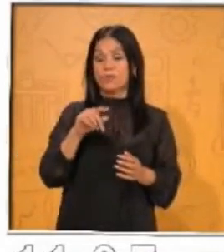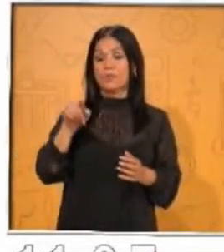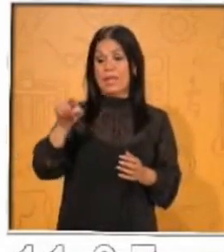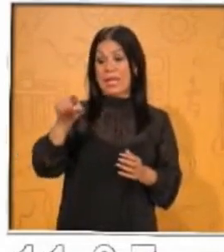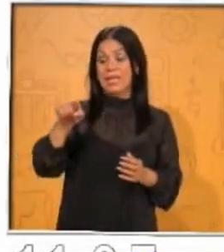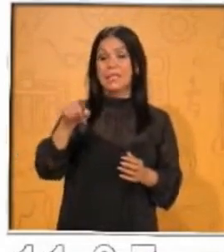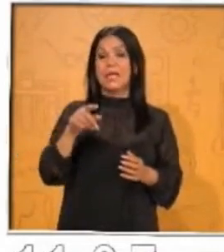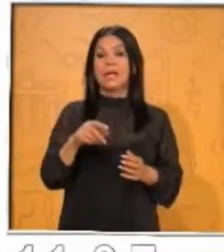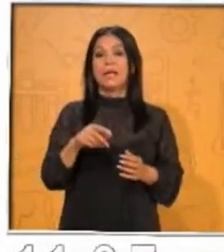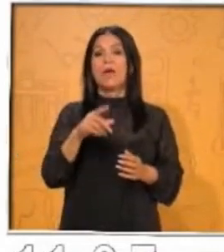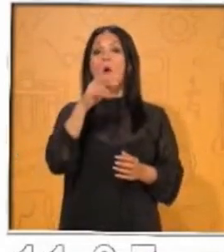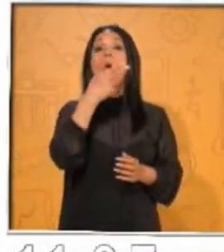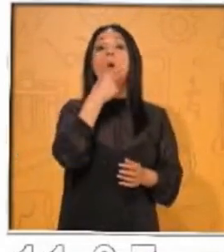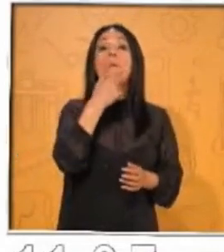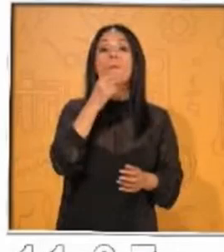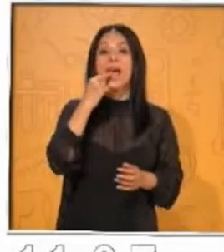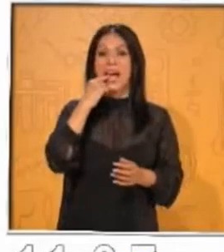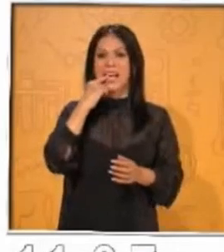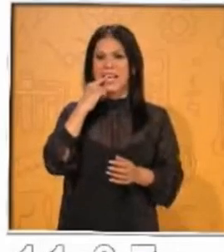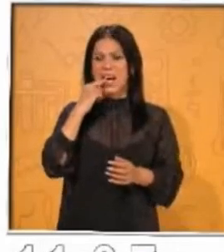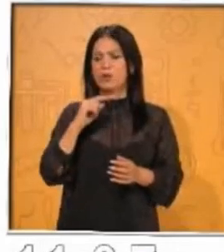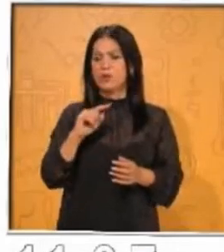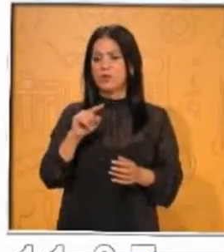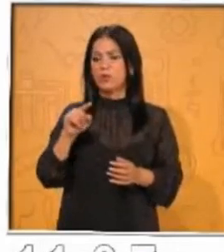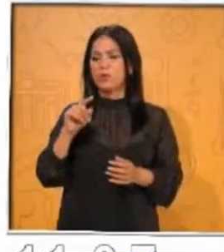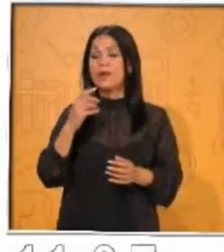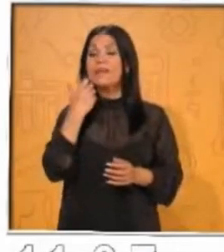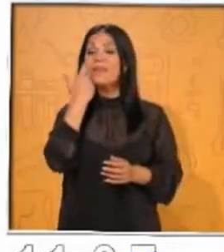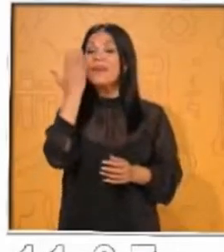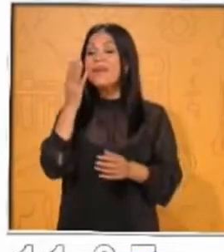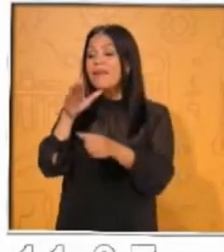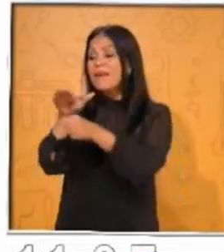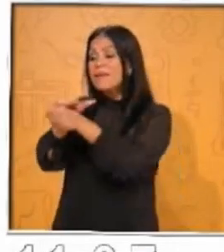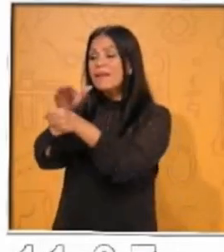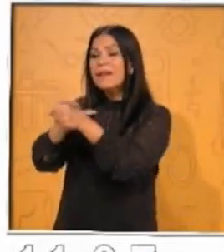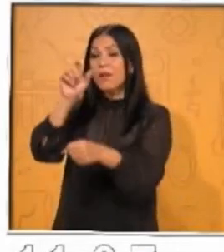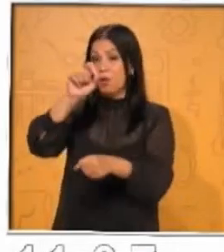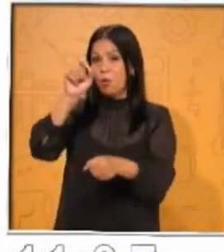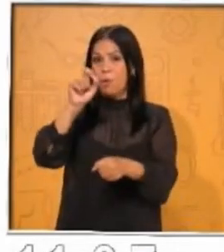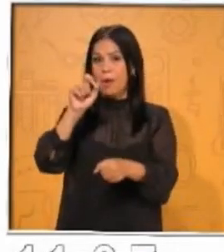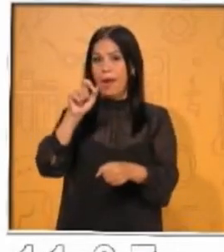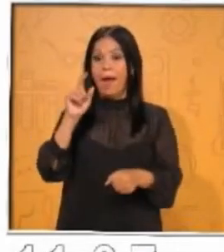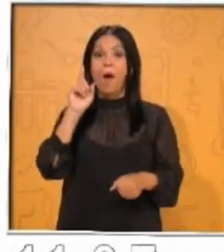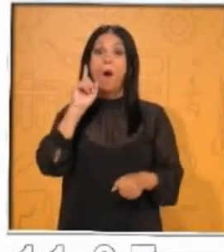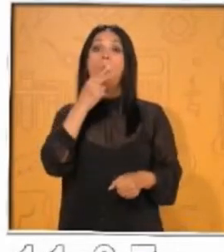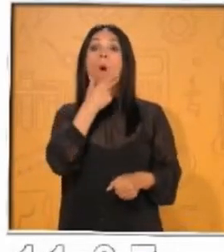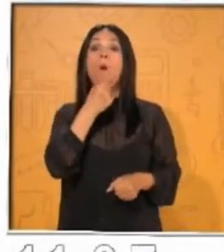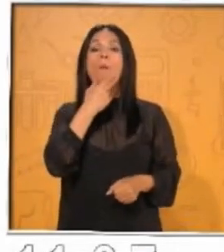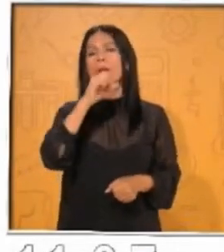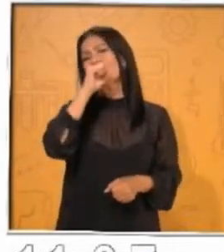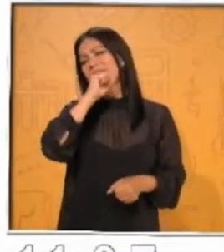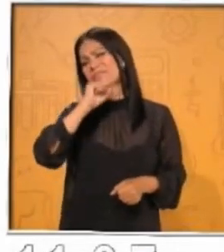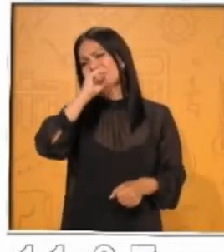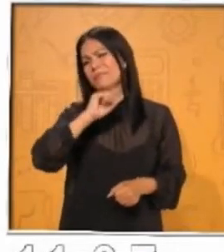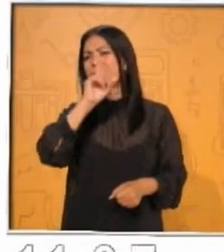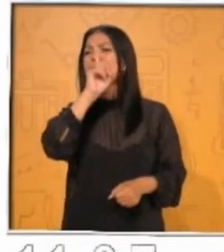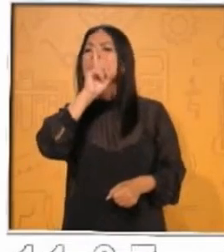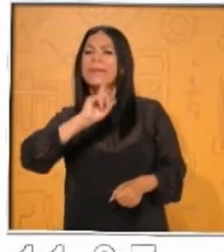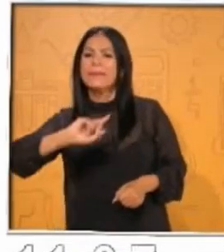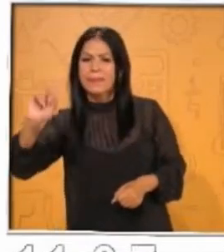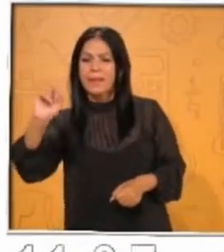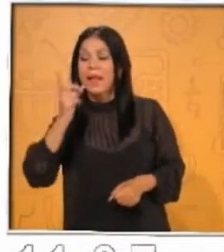su amado había muerto durante el combate. Abatida por la tristeza y sin saber que todo era mentira, la